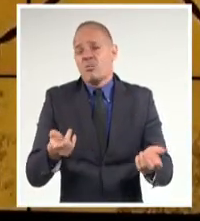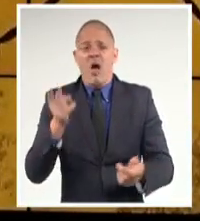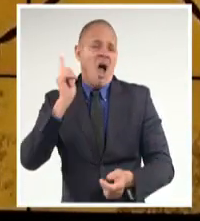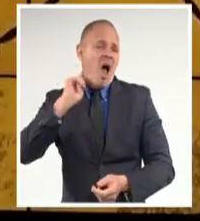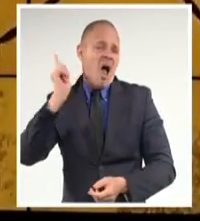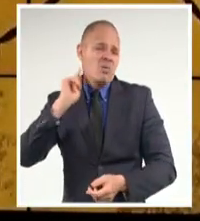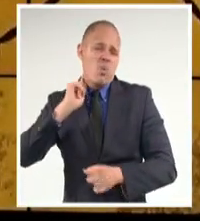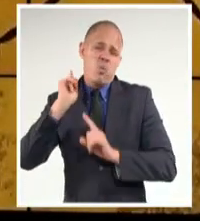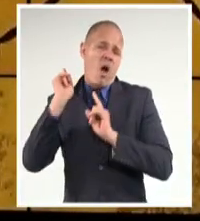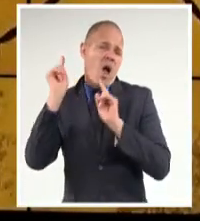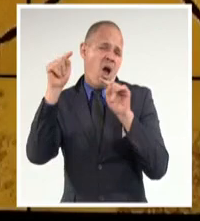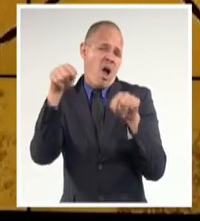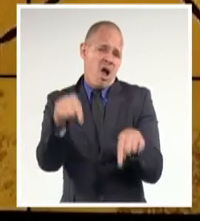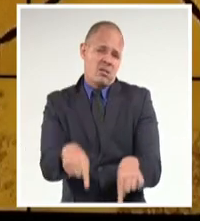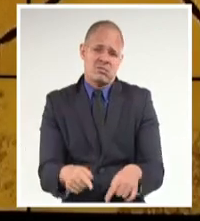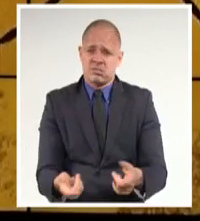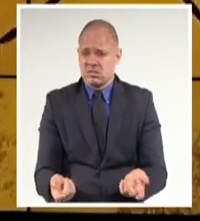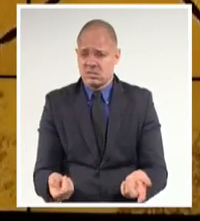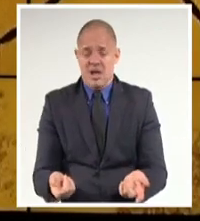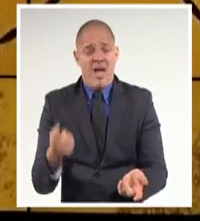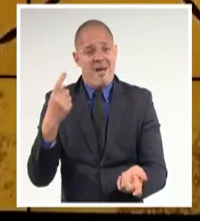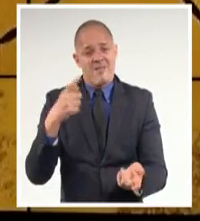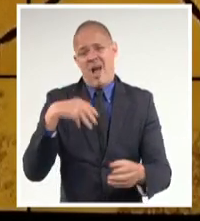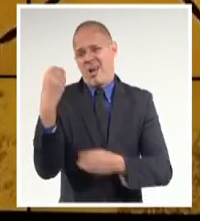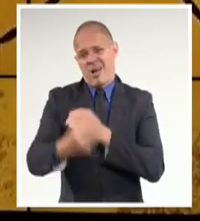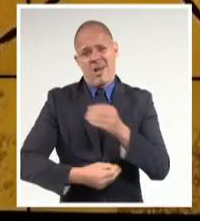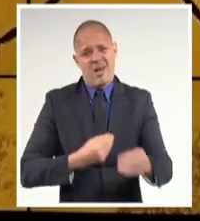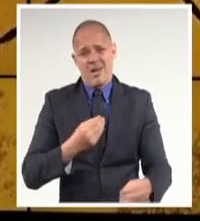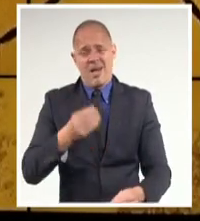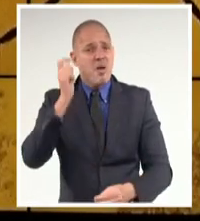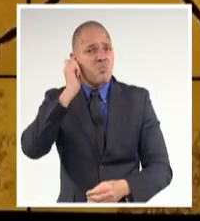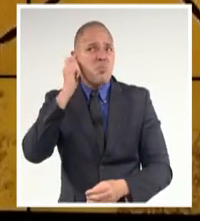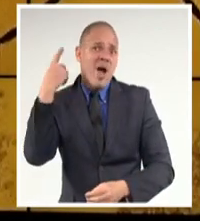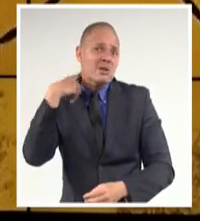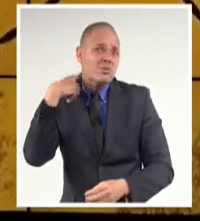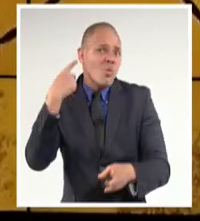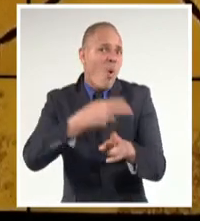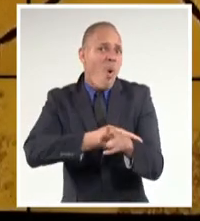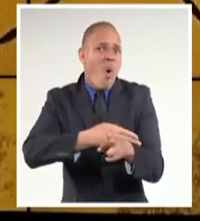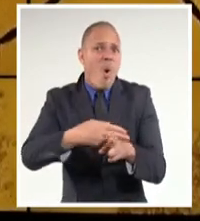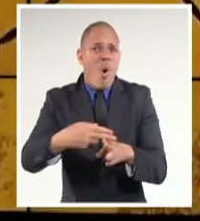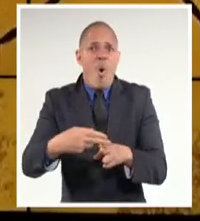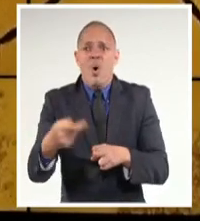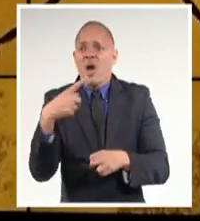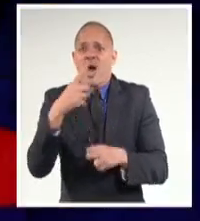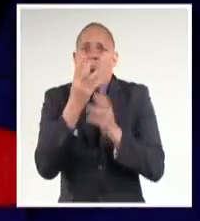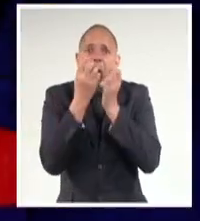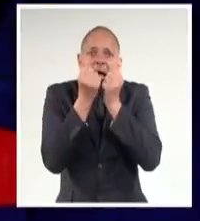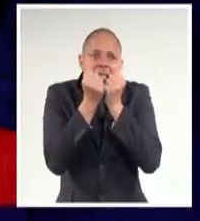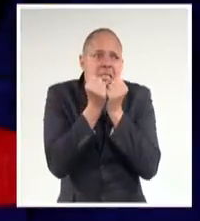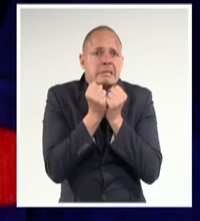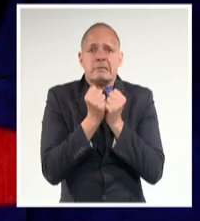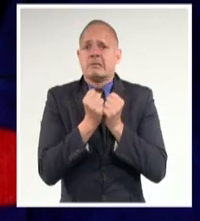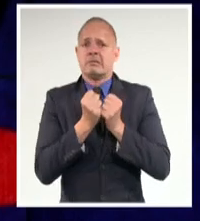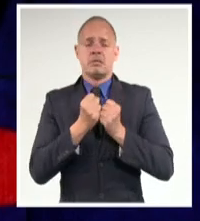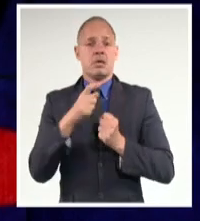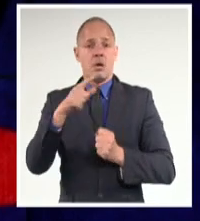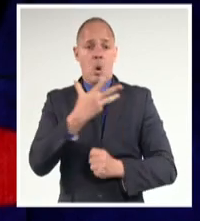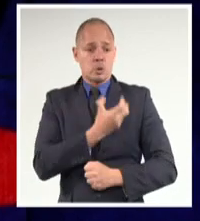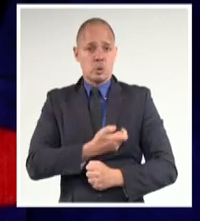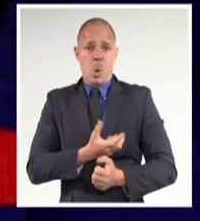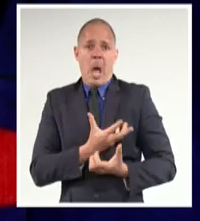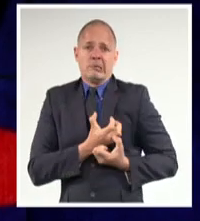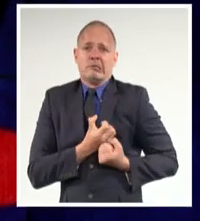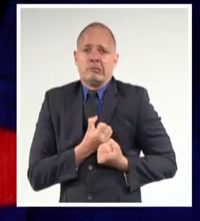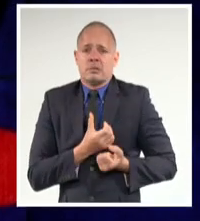exorcismo. Lo saben centenares de féminas, quizás miles, que se han callado por décadas su sufrimiento o